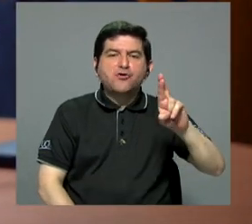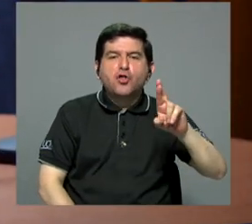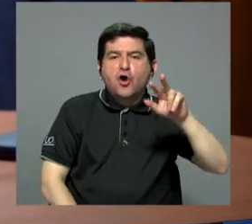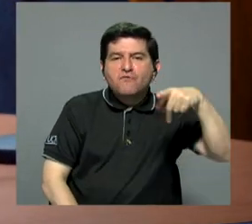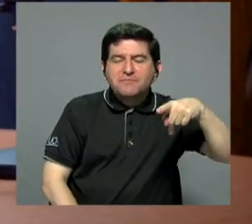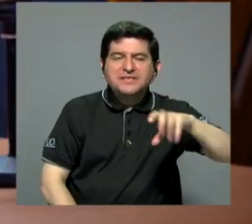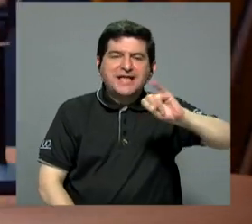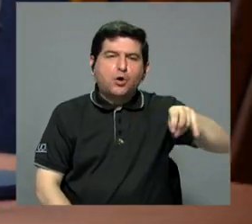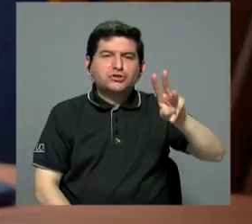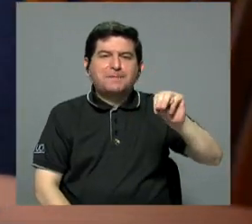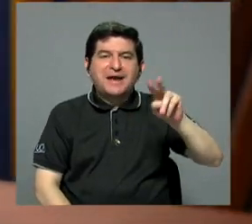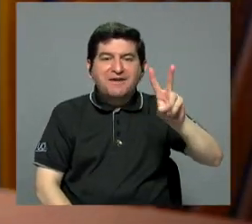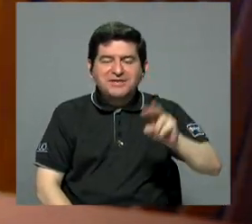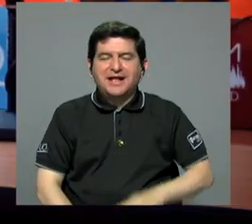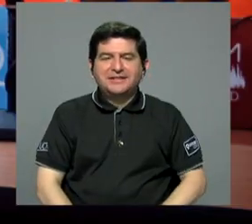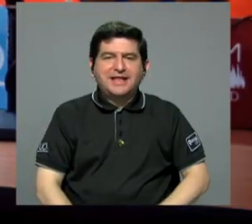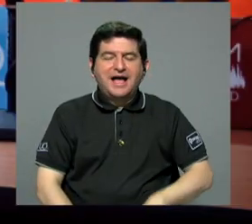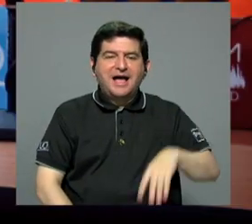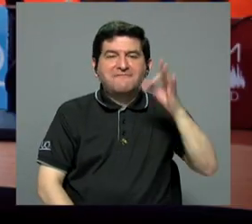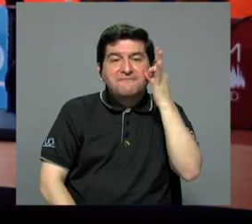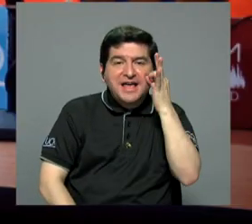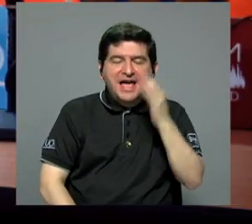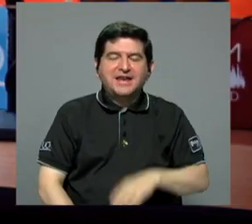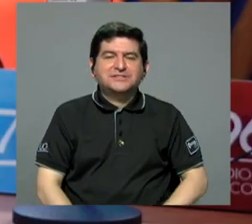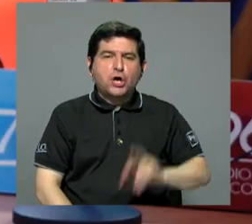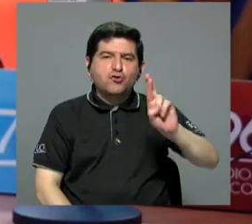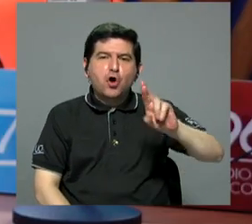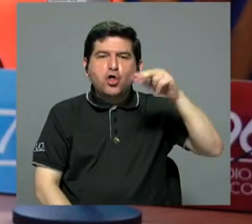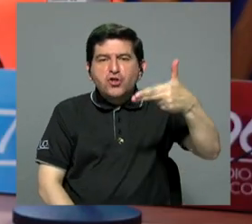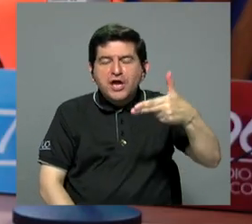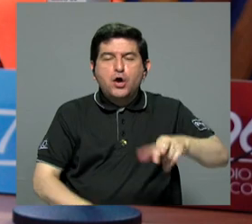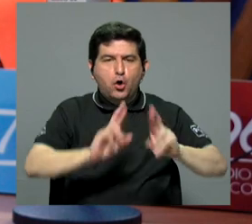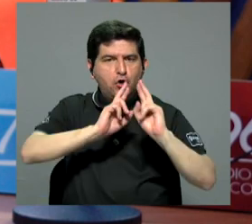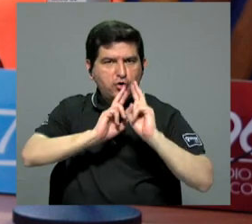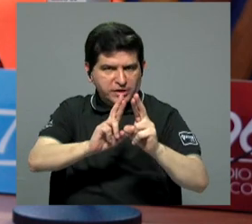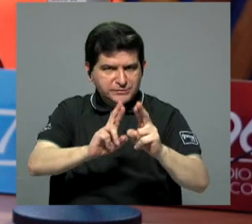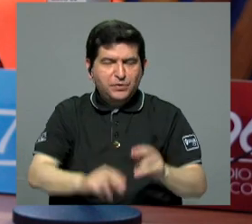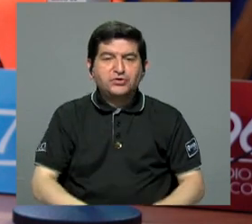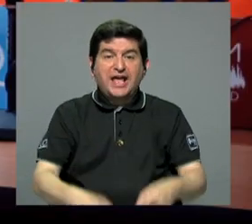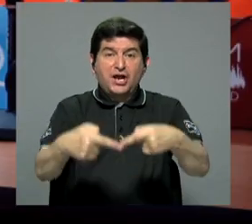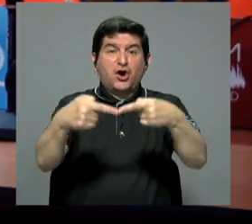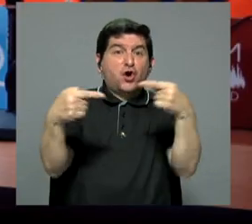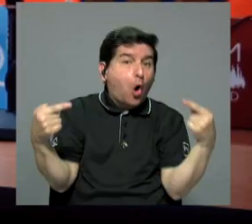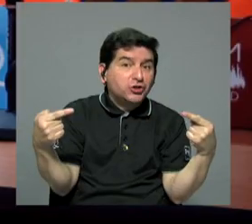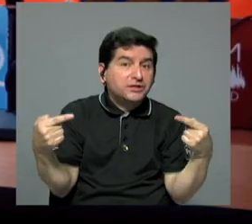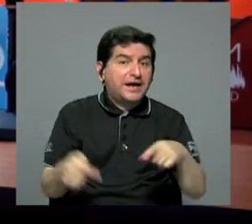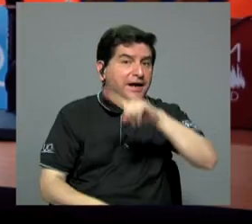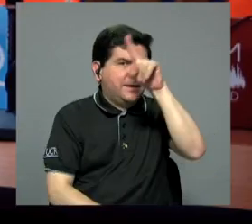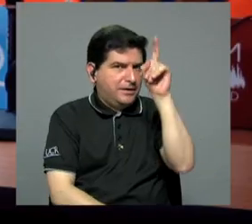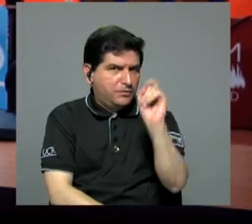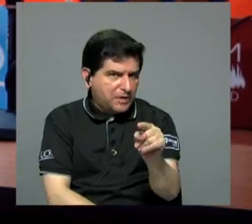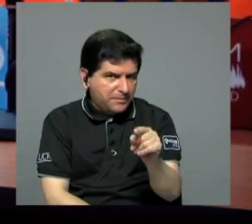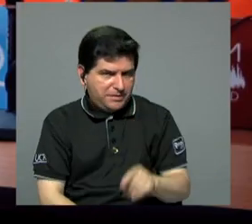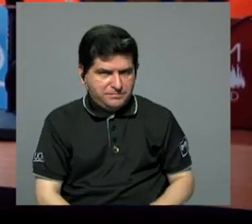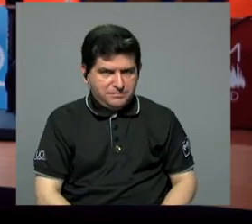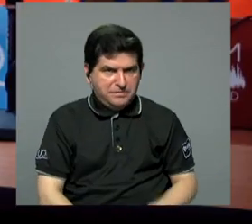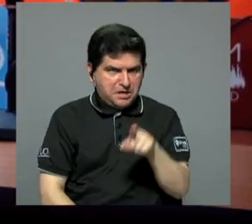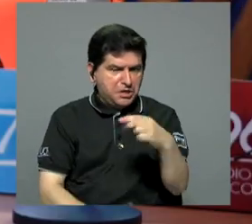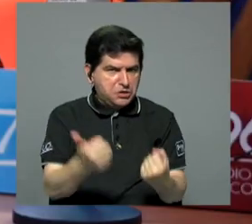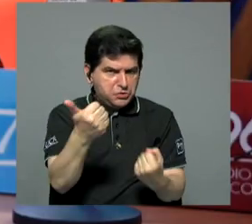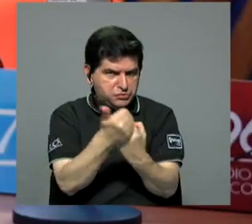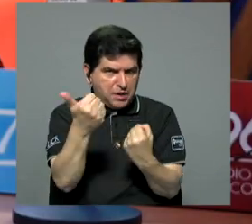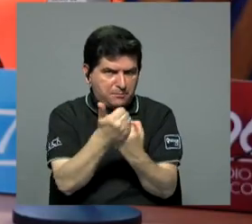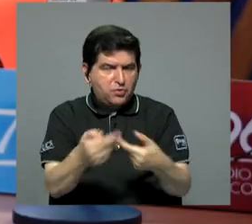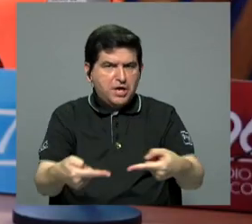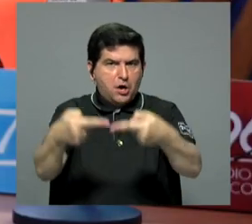Pisa, José María Villalta, José María Figueres y Rodrigo Chávez respondieron en contra cuando se les preguntó si están a